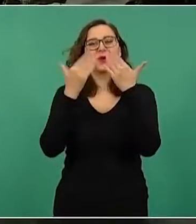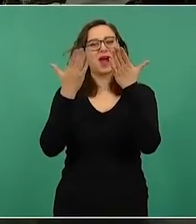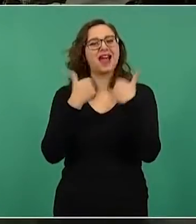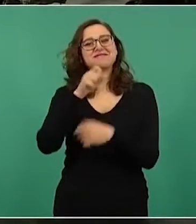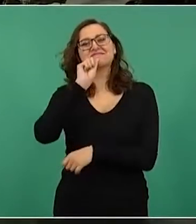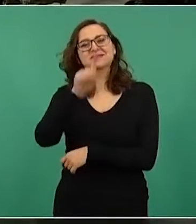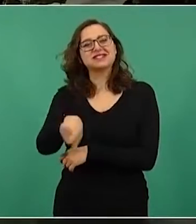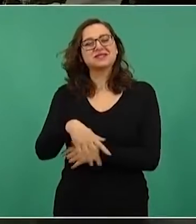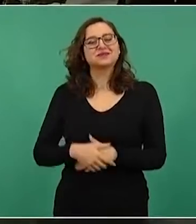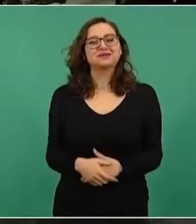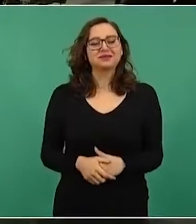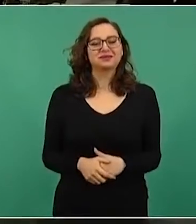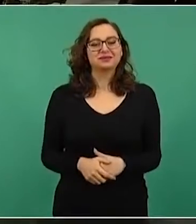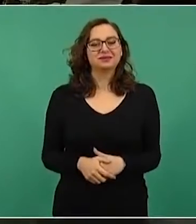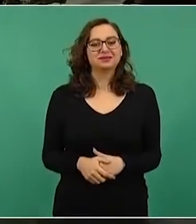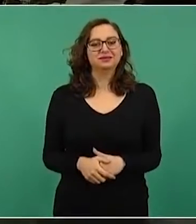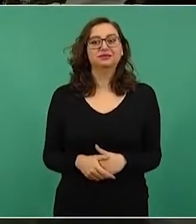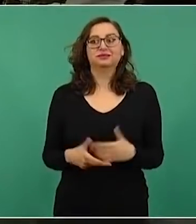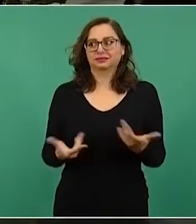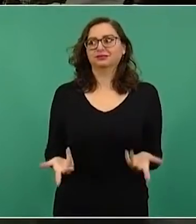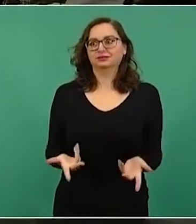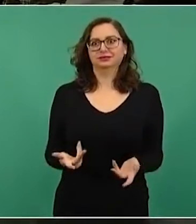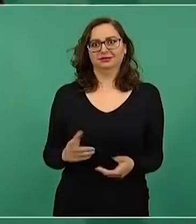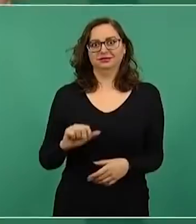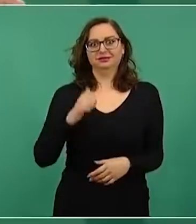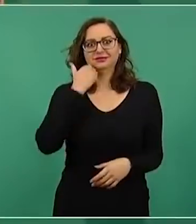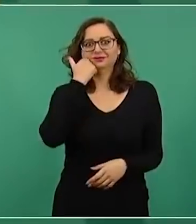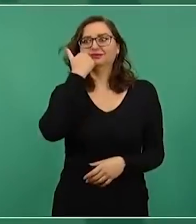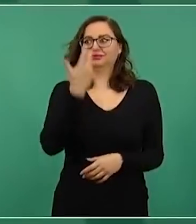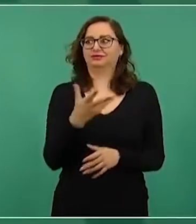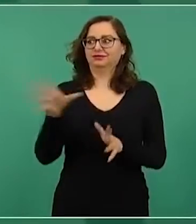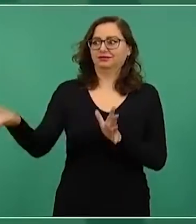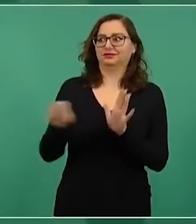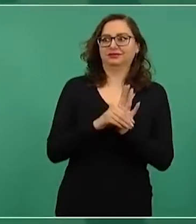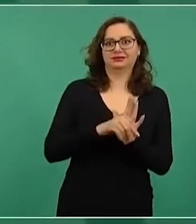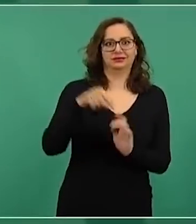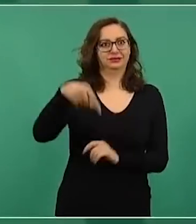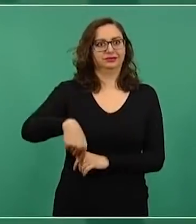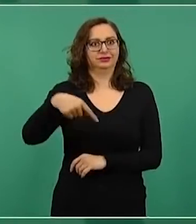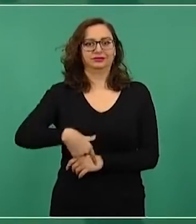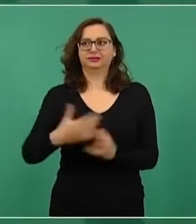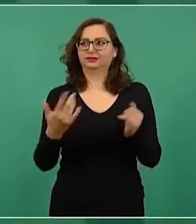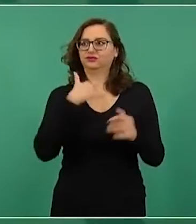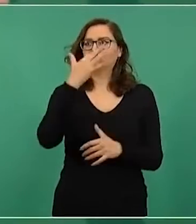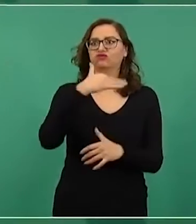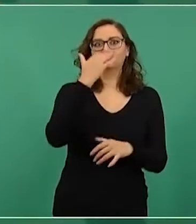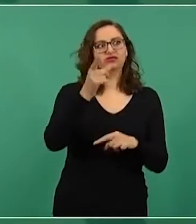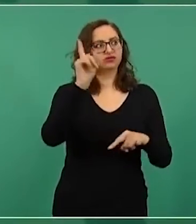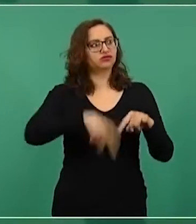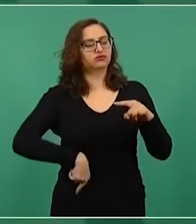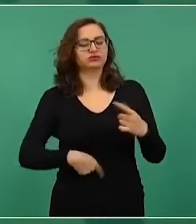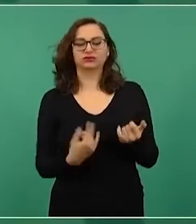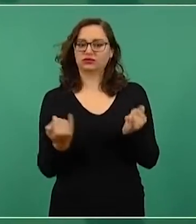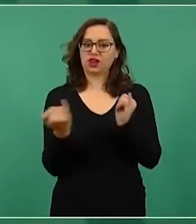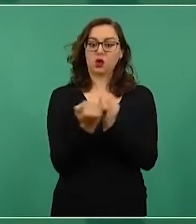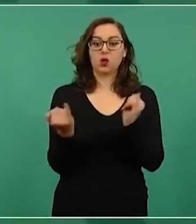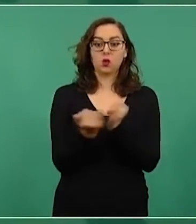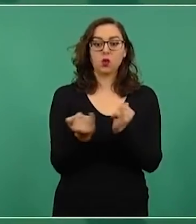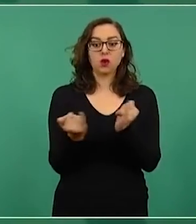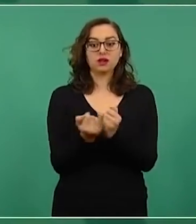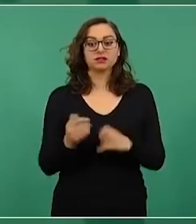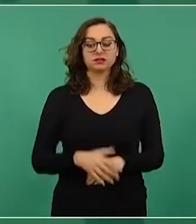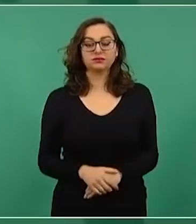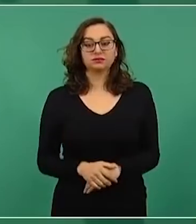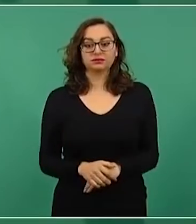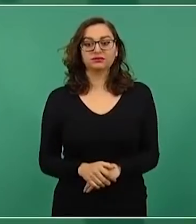Pero eso sí es mi modelo a seguir en lo que